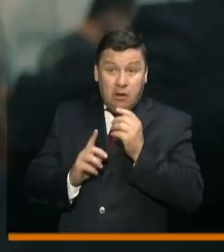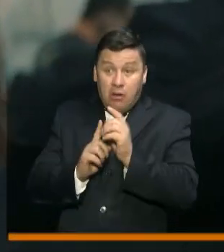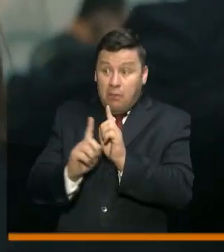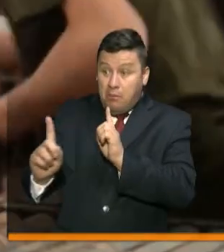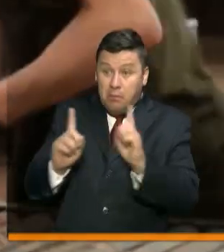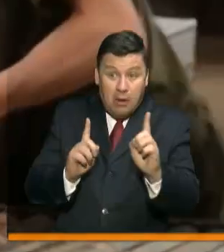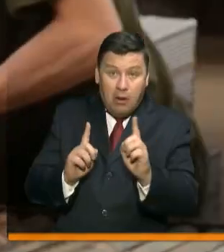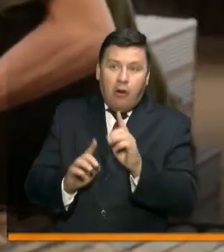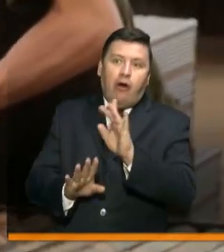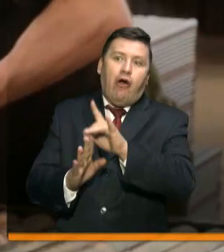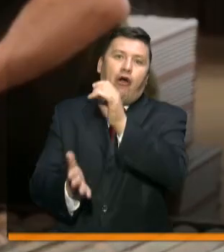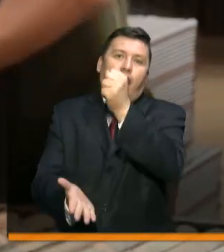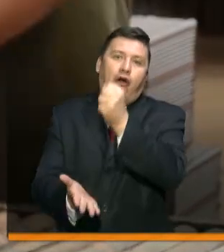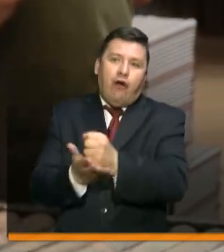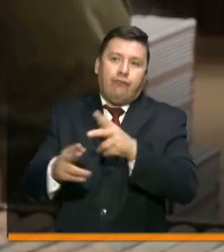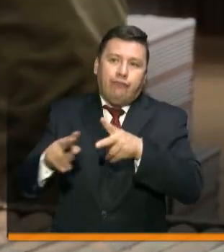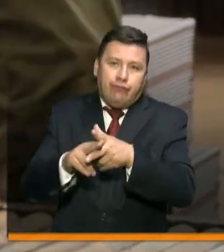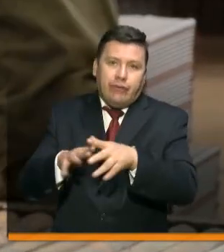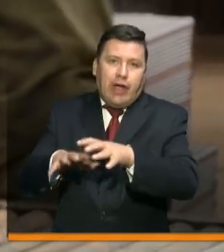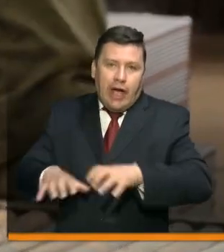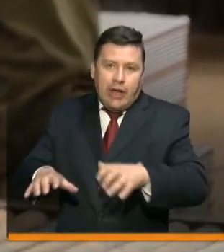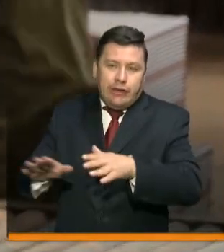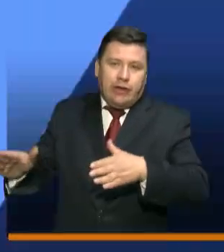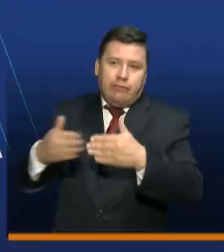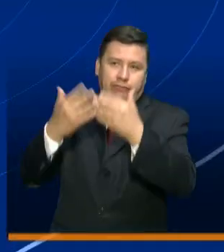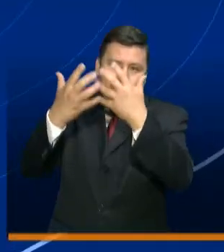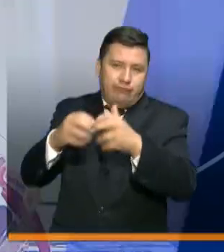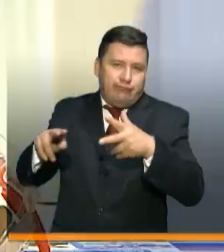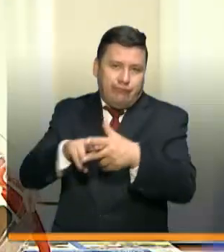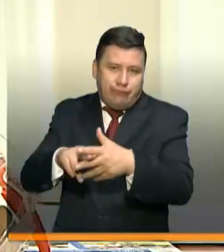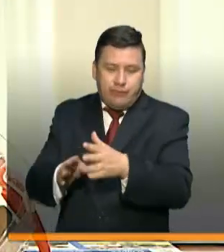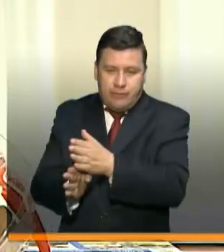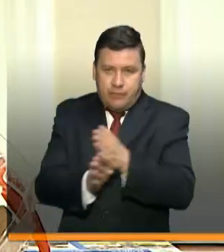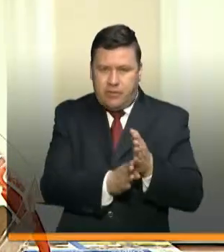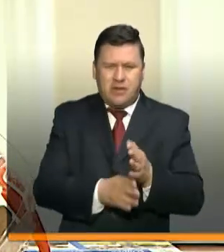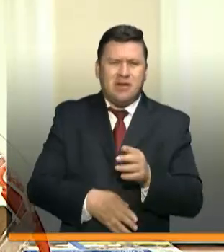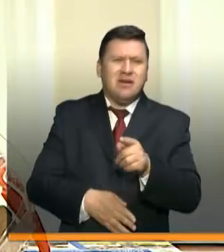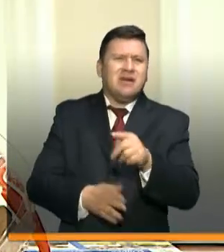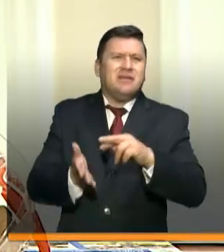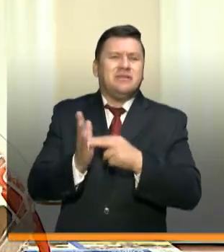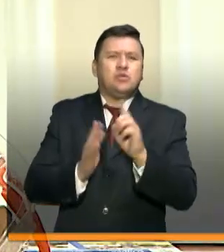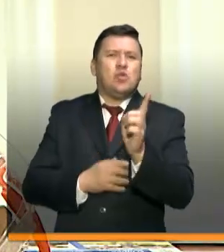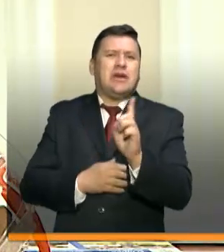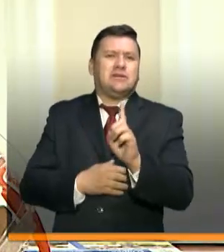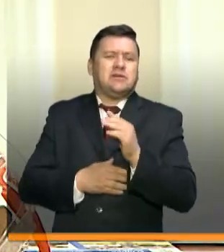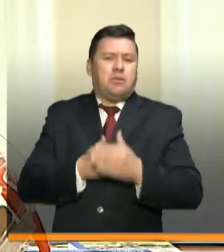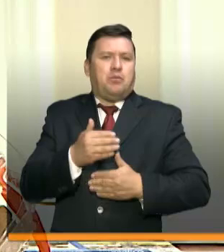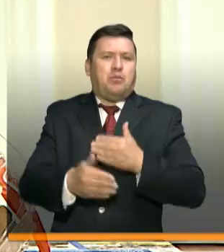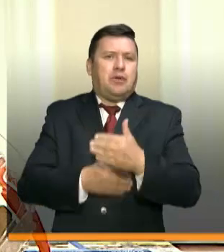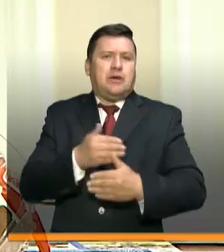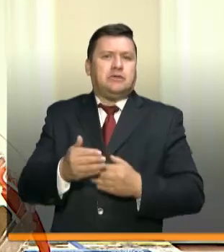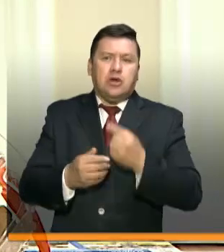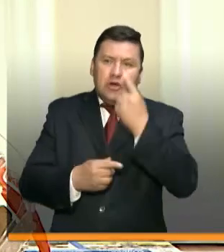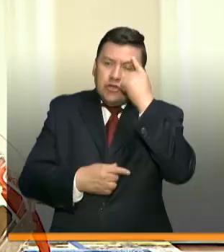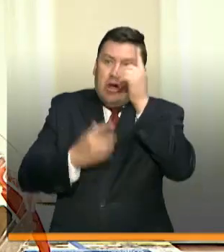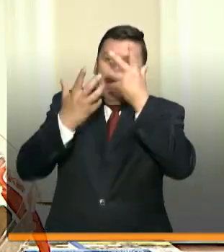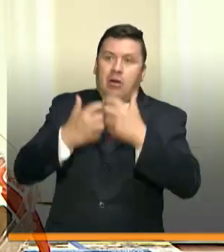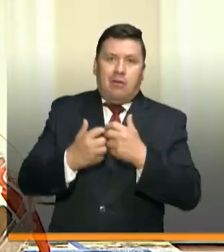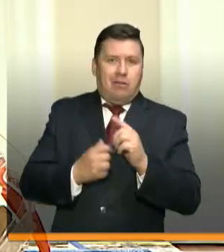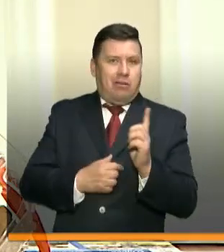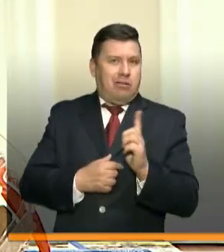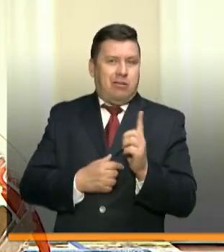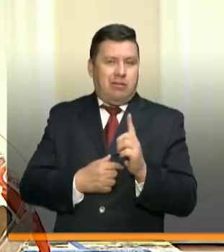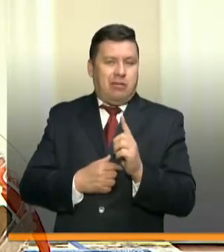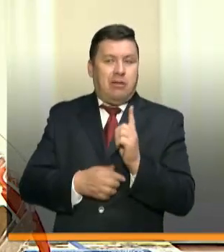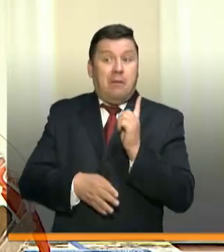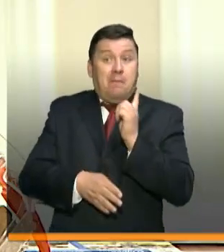se verán obligados a suspender sus actividades. Este no es un proceso automático, que este ha sido un